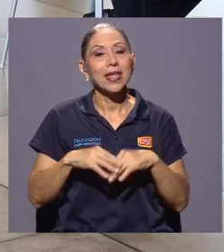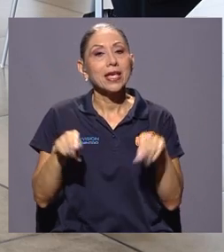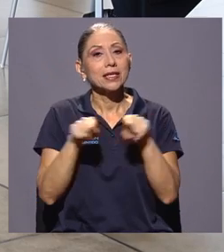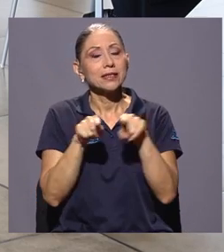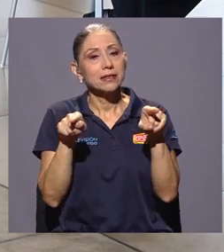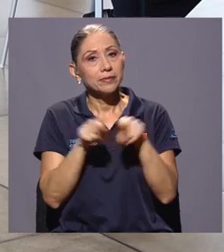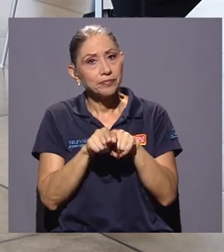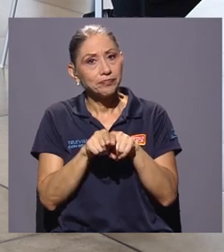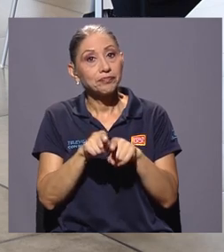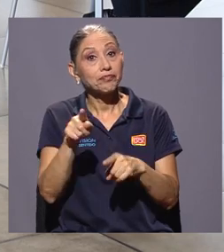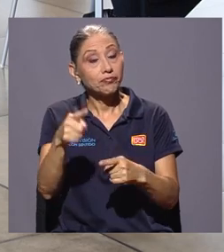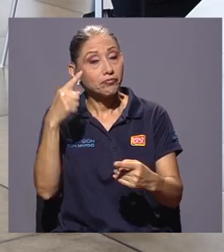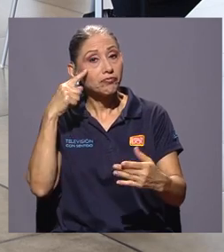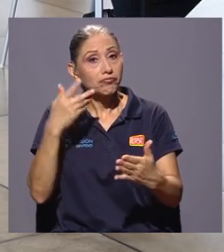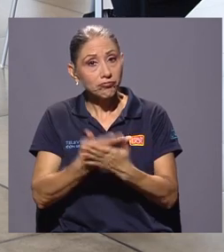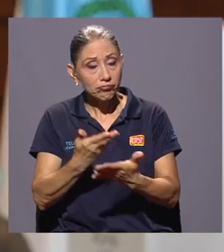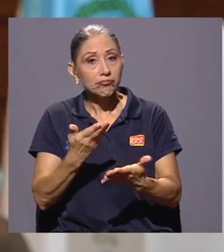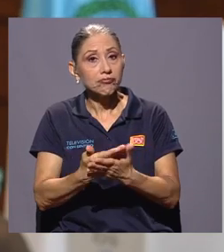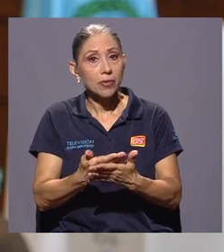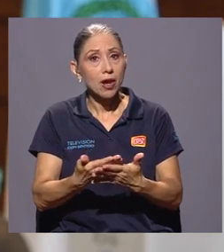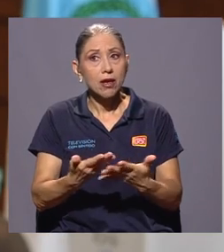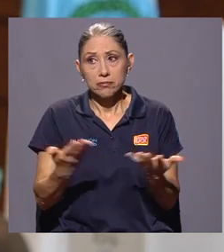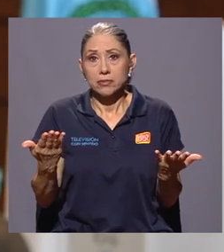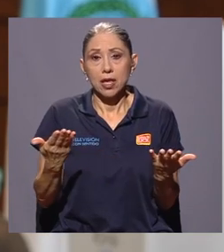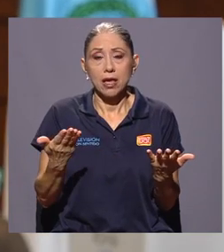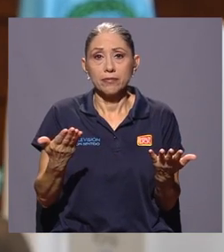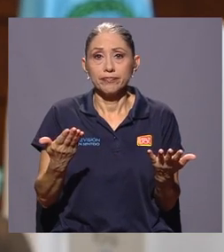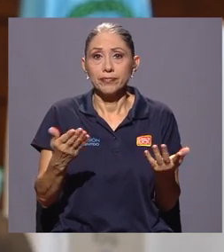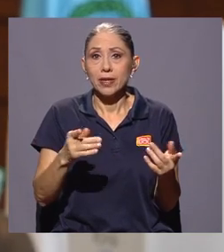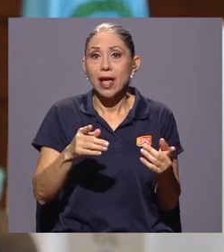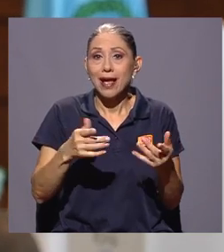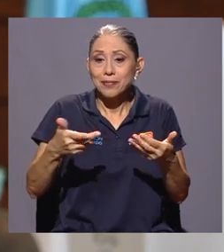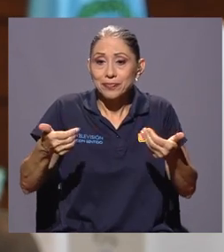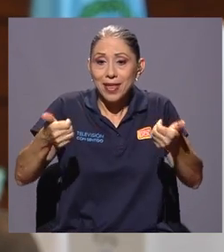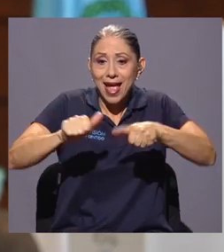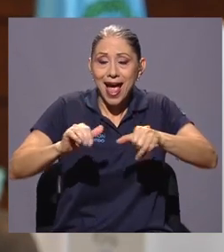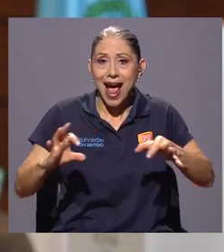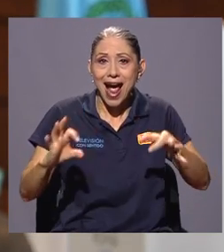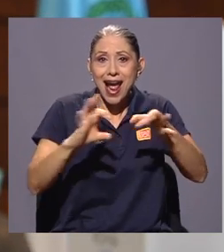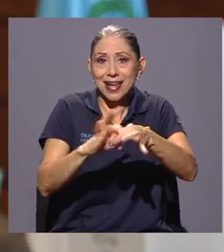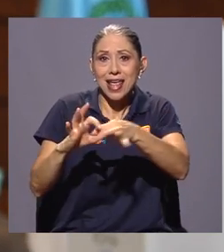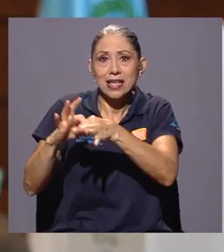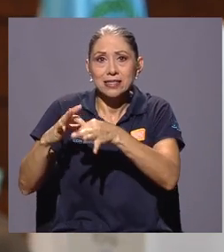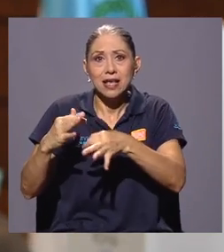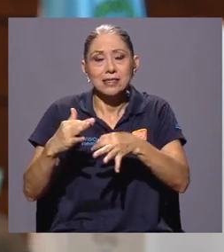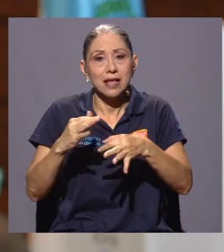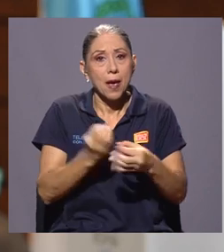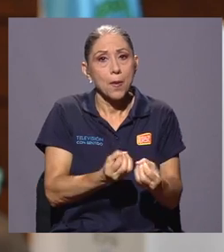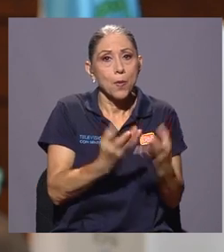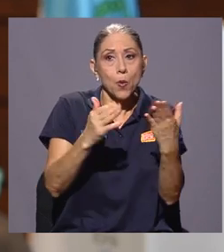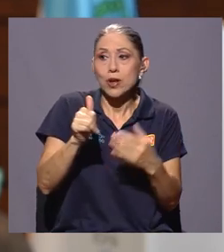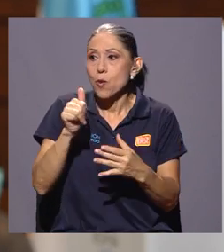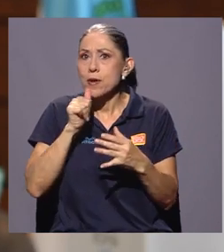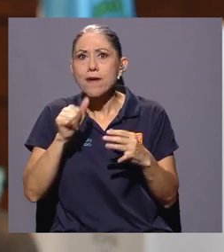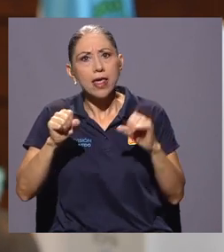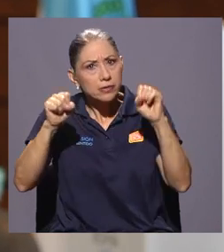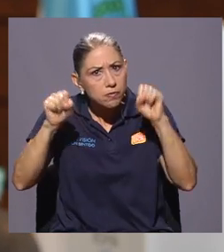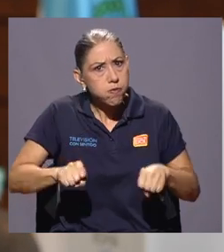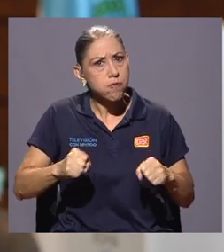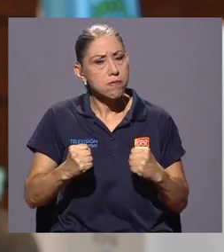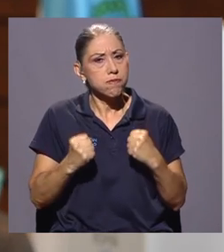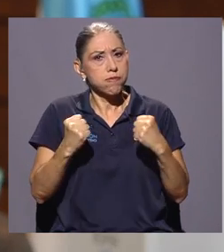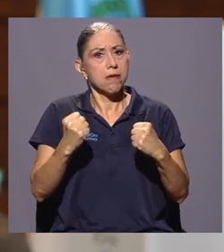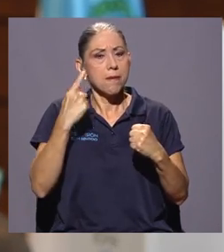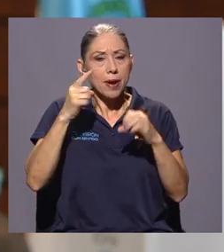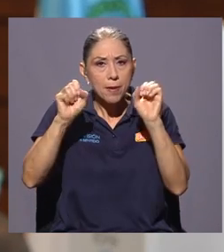también esto demuestra el potencial que tienen las alianzas estratégicas público-privadas para llevar